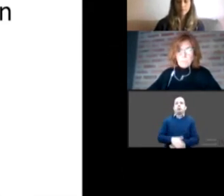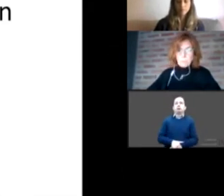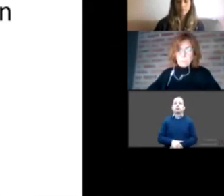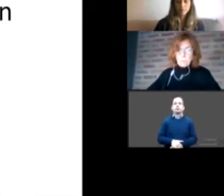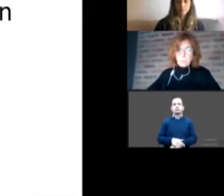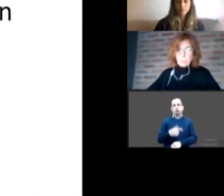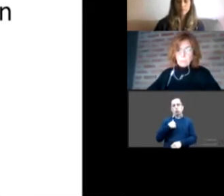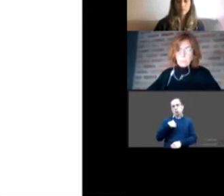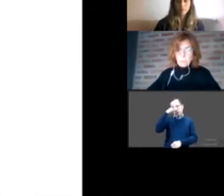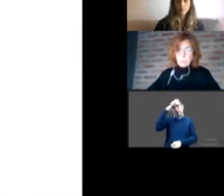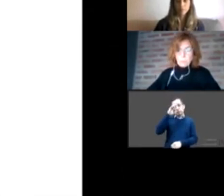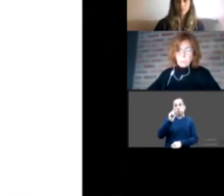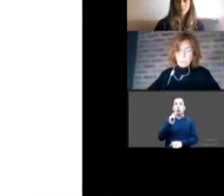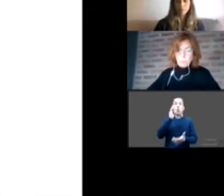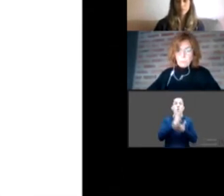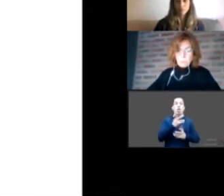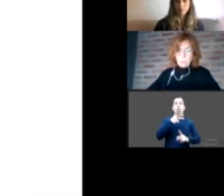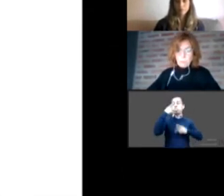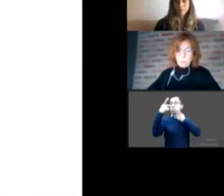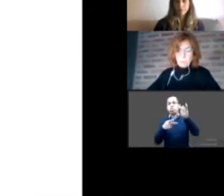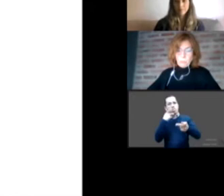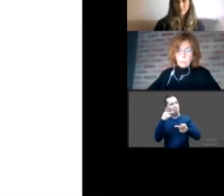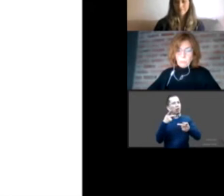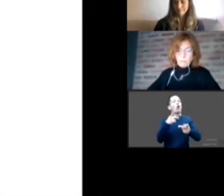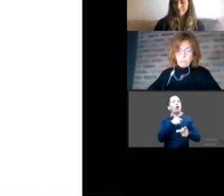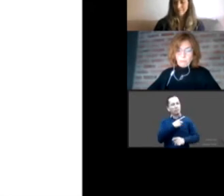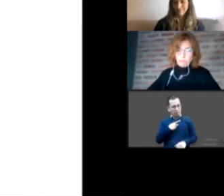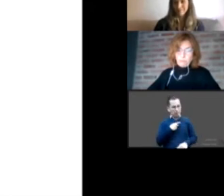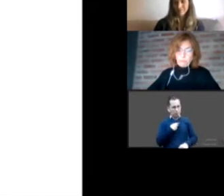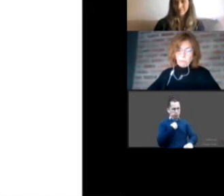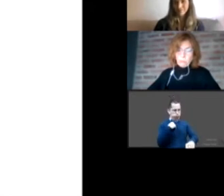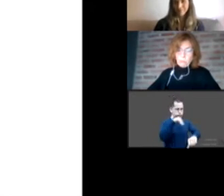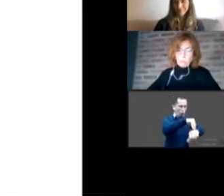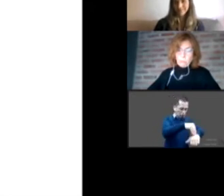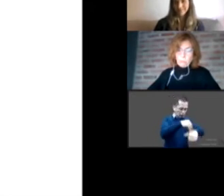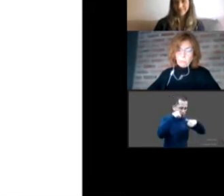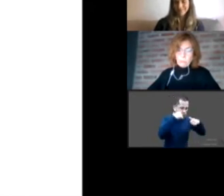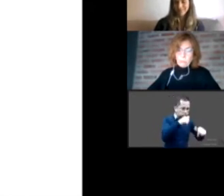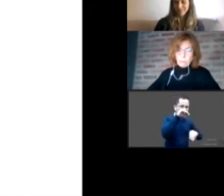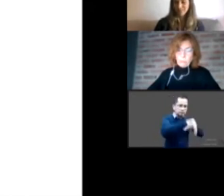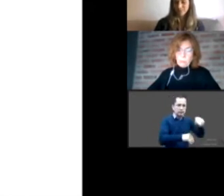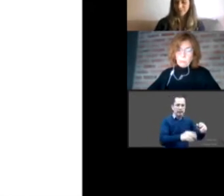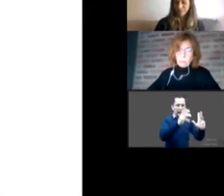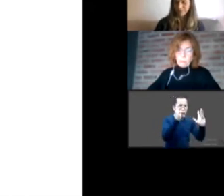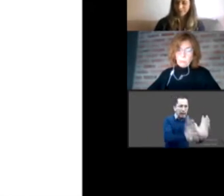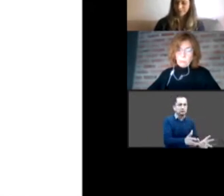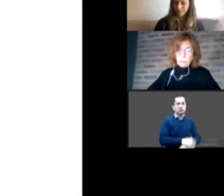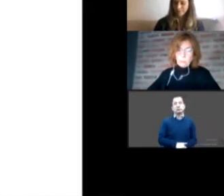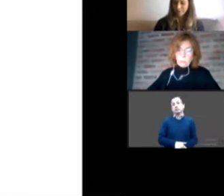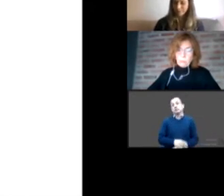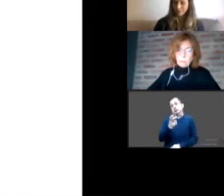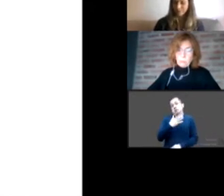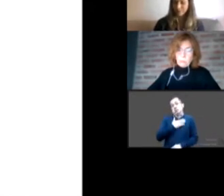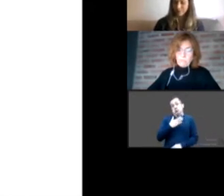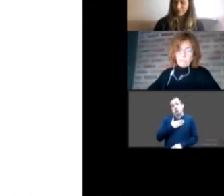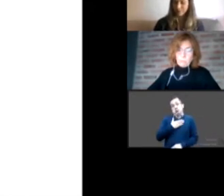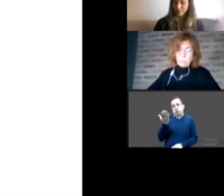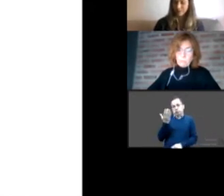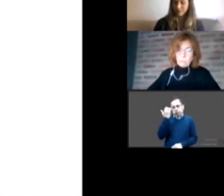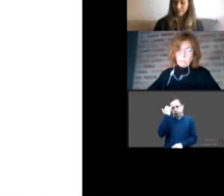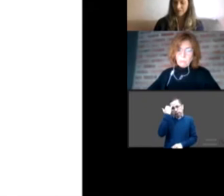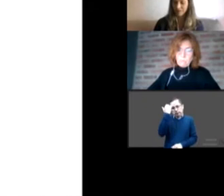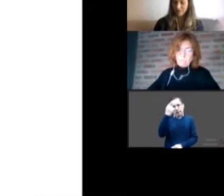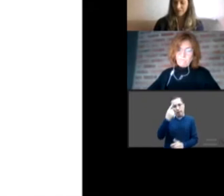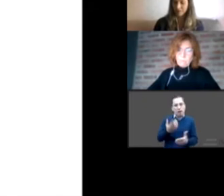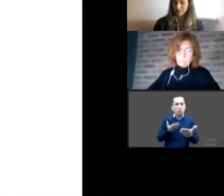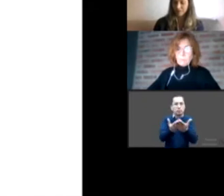discurso esa sería la entrada para el debate Ciudad de México importante decir durante